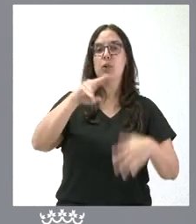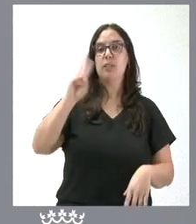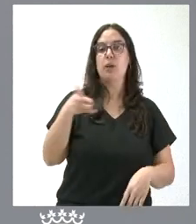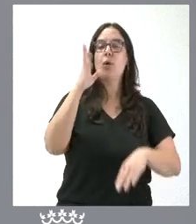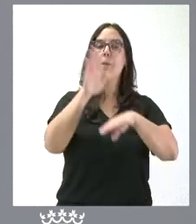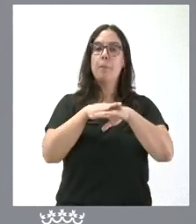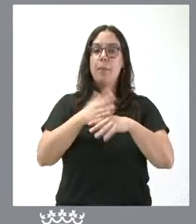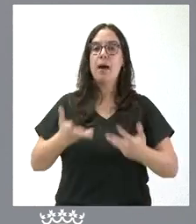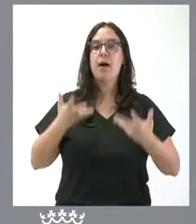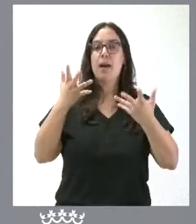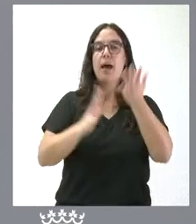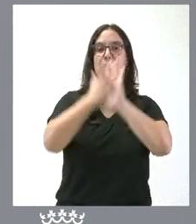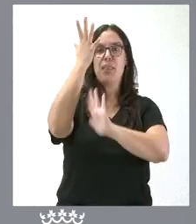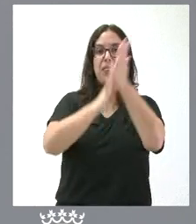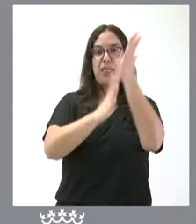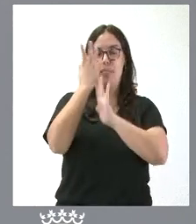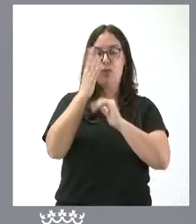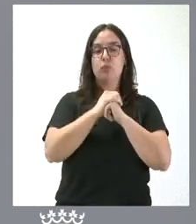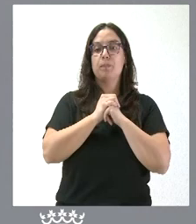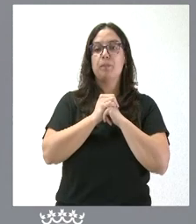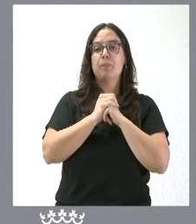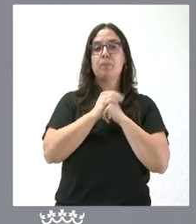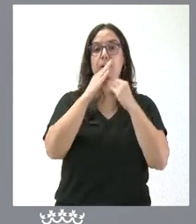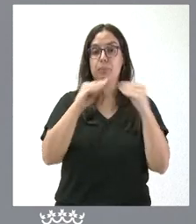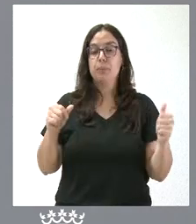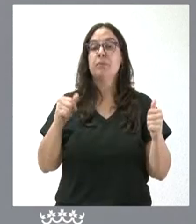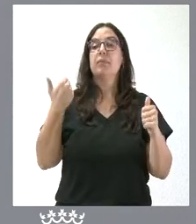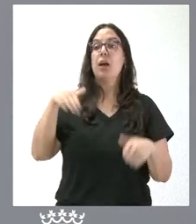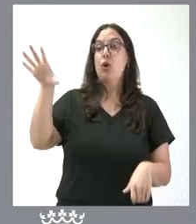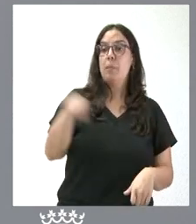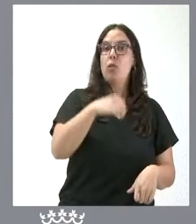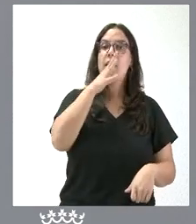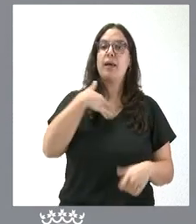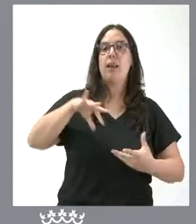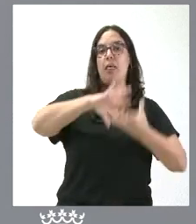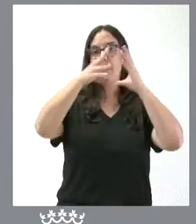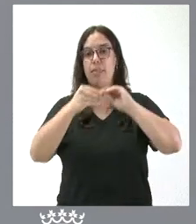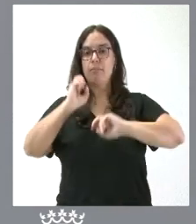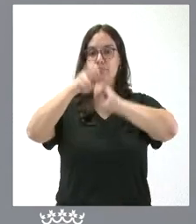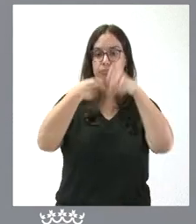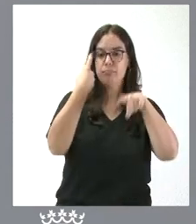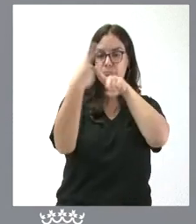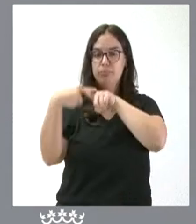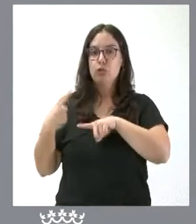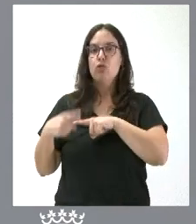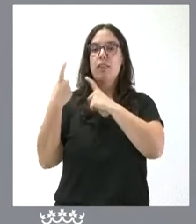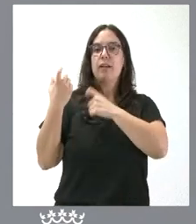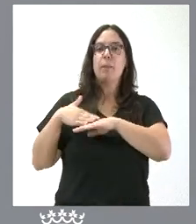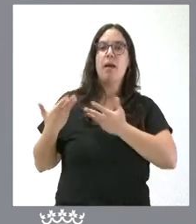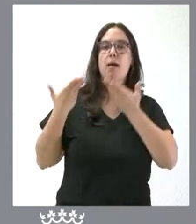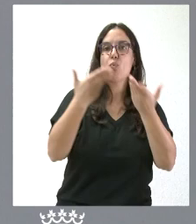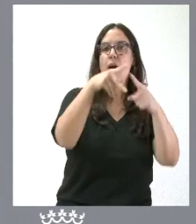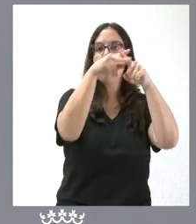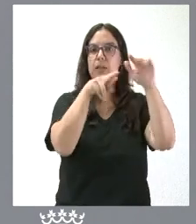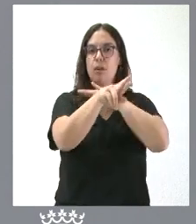para la extinción de incendios. Una vez adquiridos, se pretende transformarlos y equiparlos con los elementos que puedan desempeñar correctamente la función de